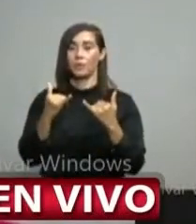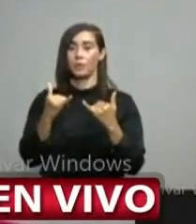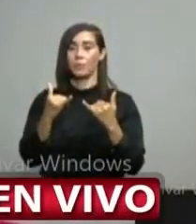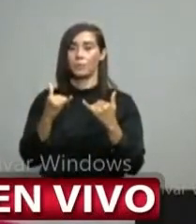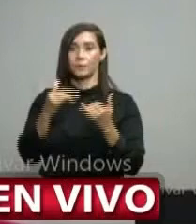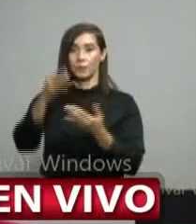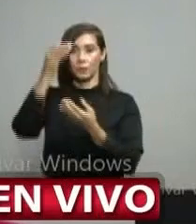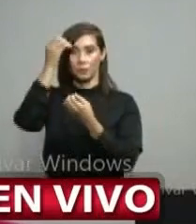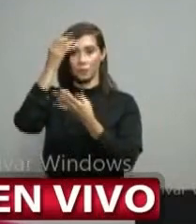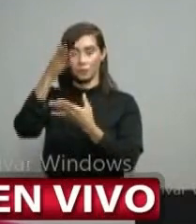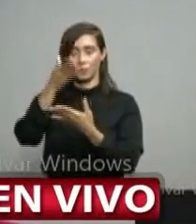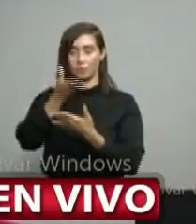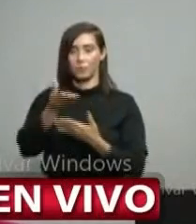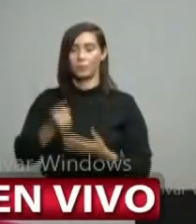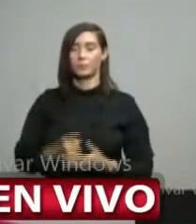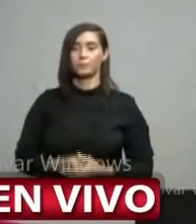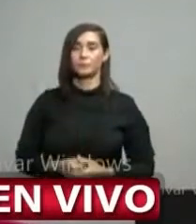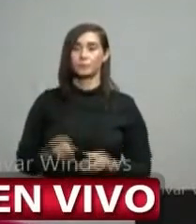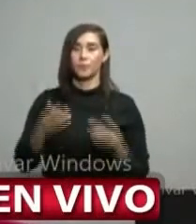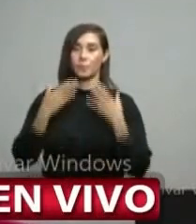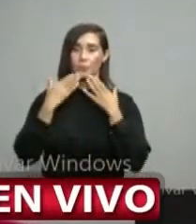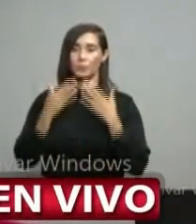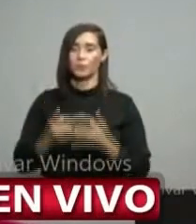ha informado al país muchas gracias